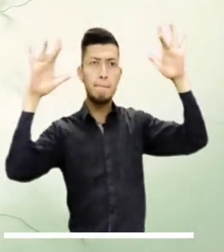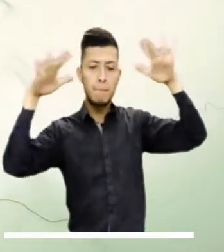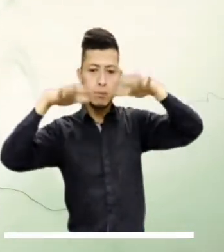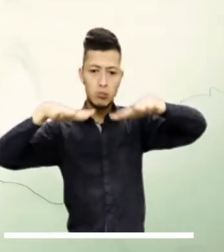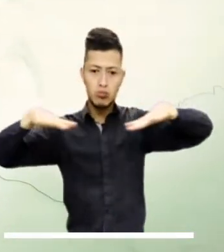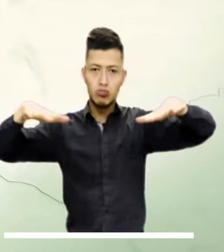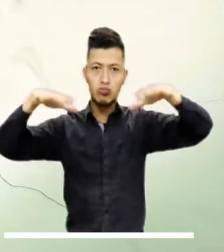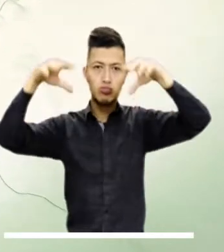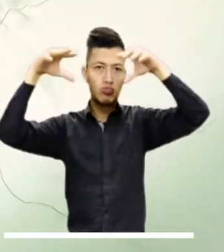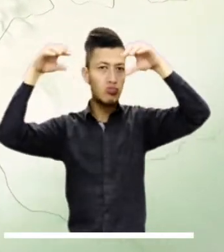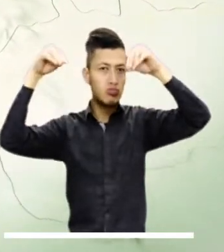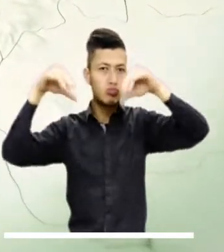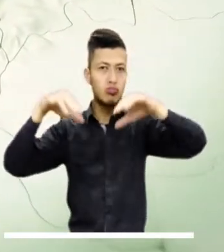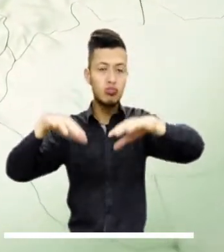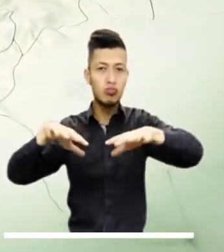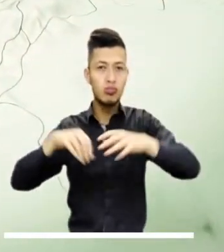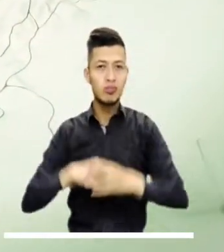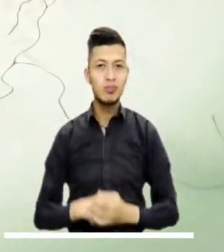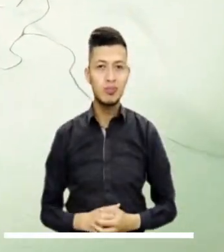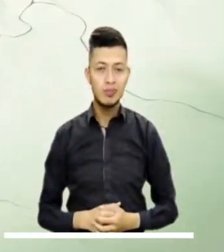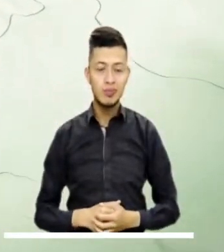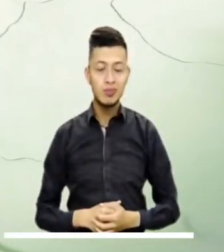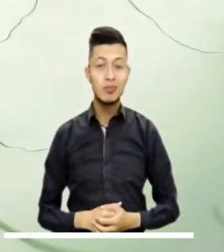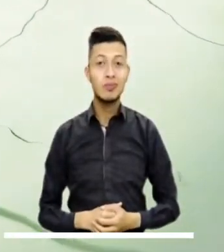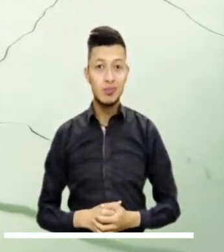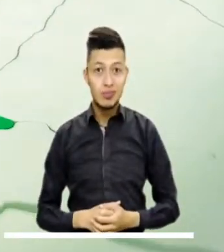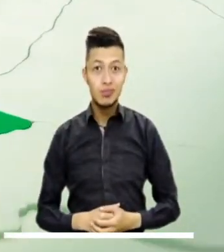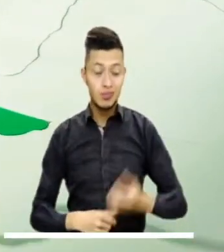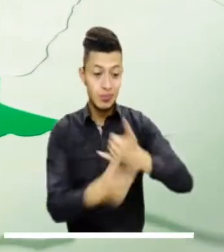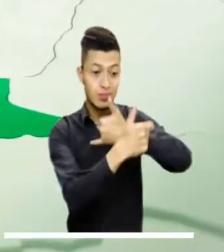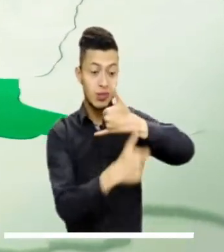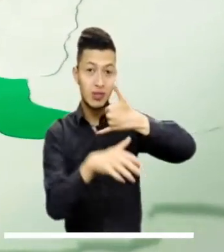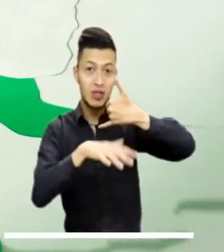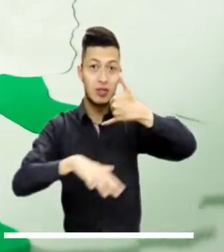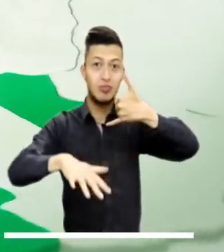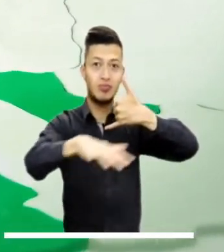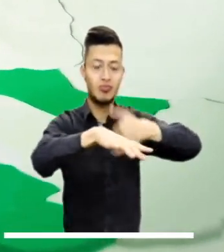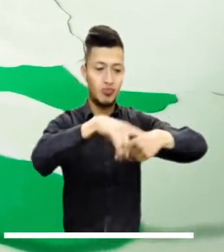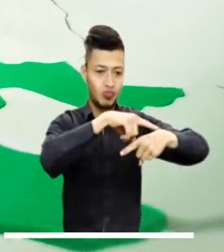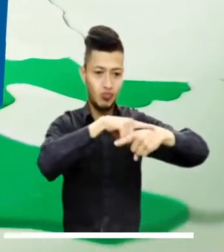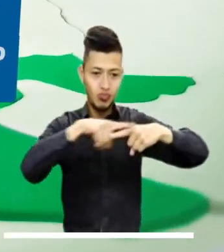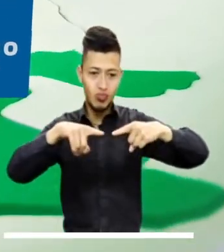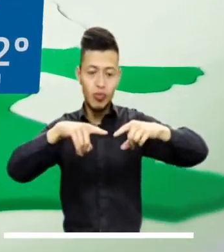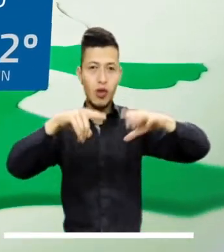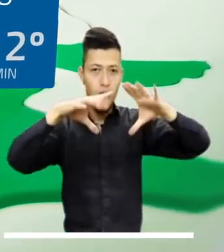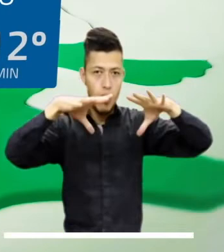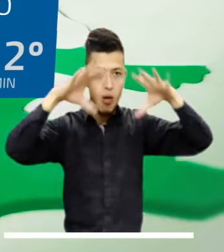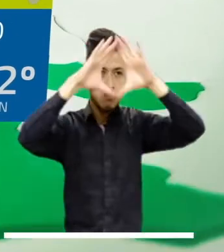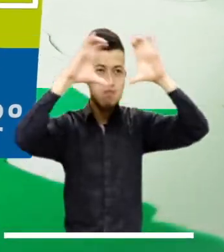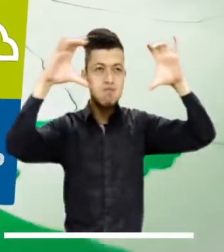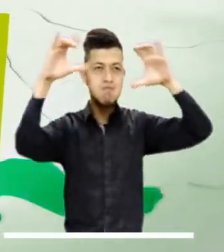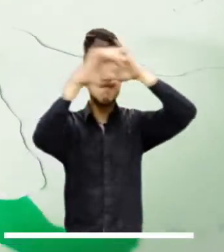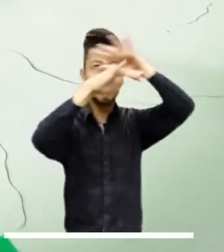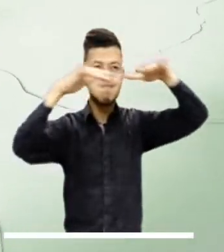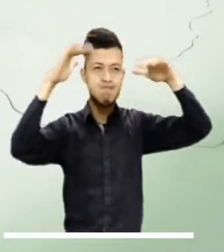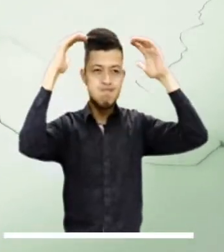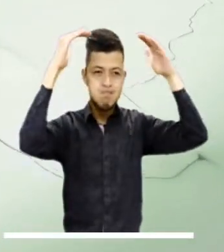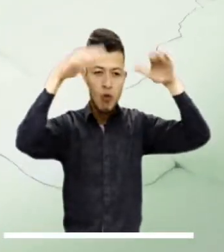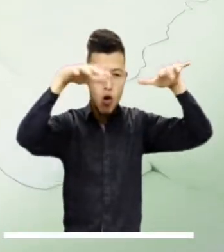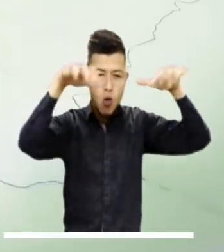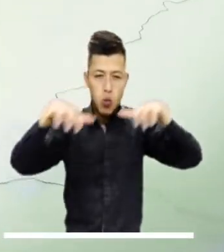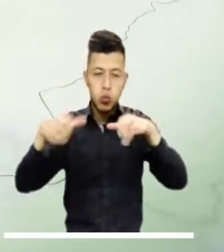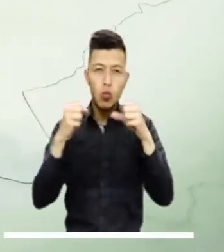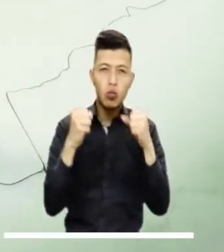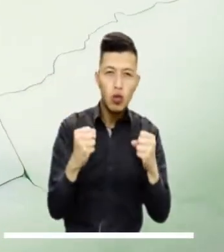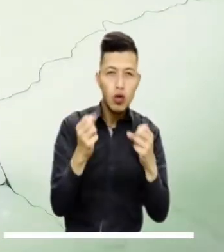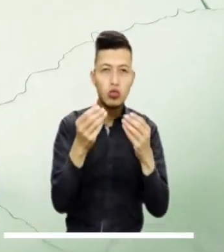mañana sin lluvias. La región pacífica que empieza la semana encapotada y con precipitaciones entre fuertes y ligeras en el